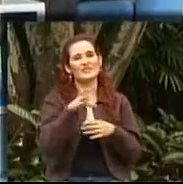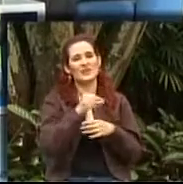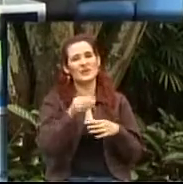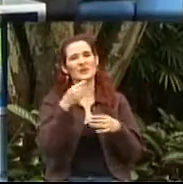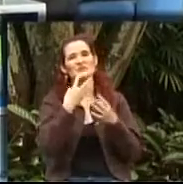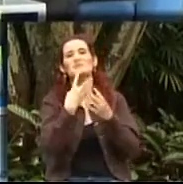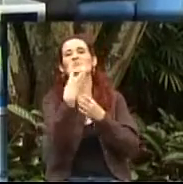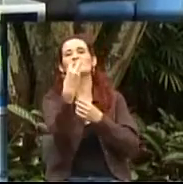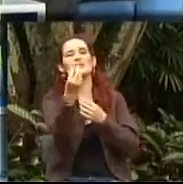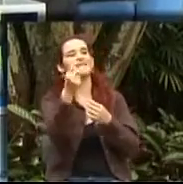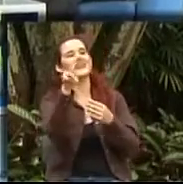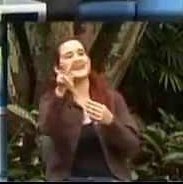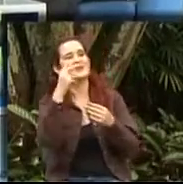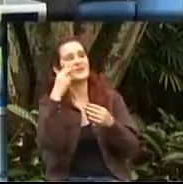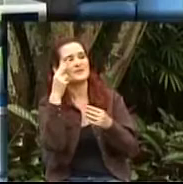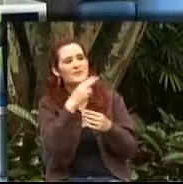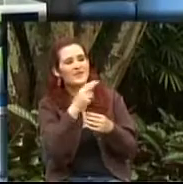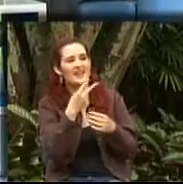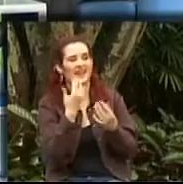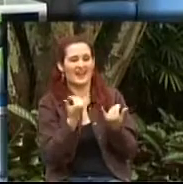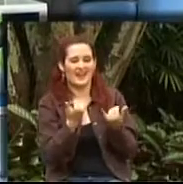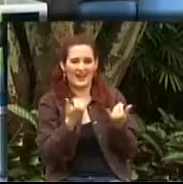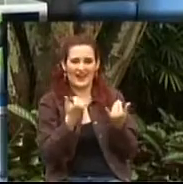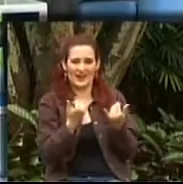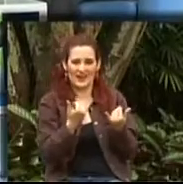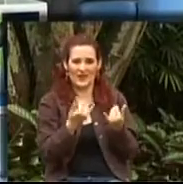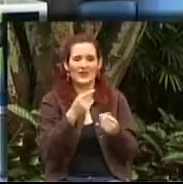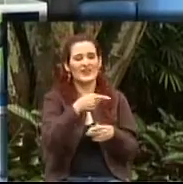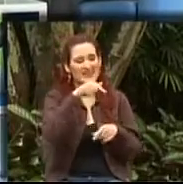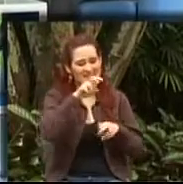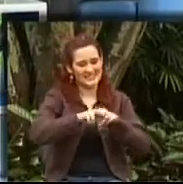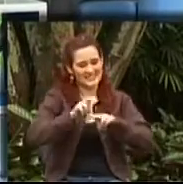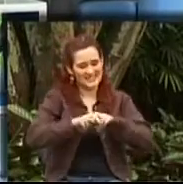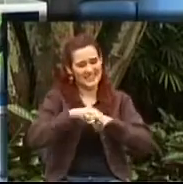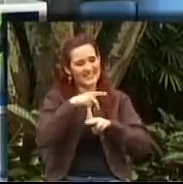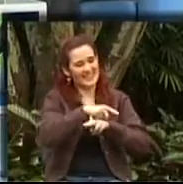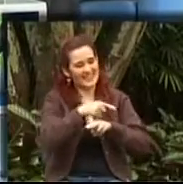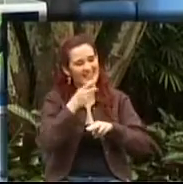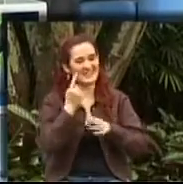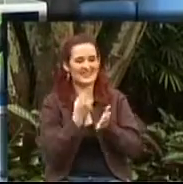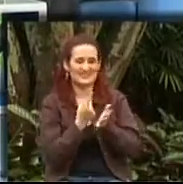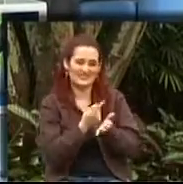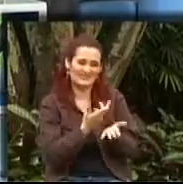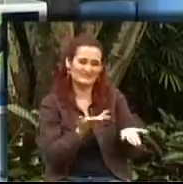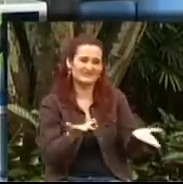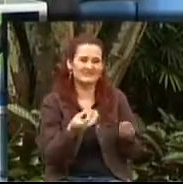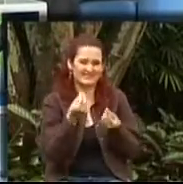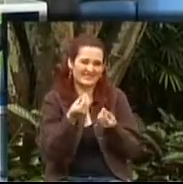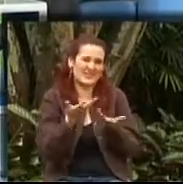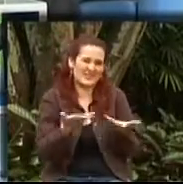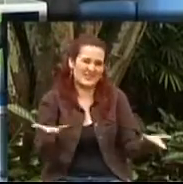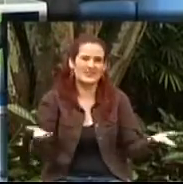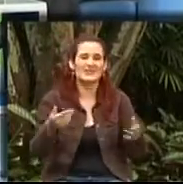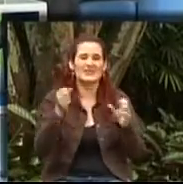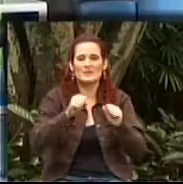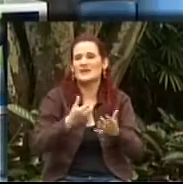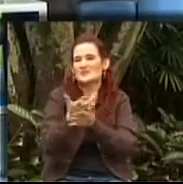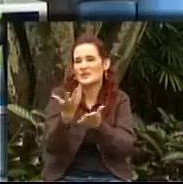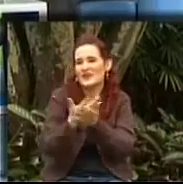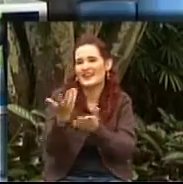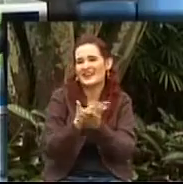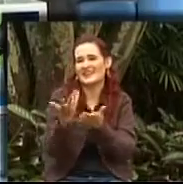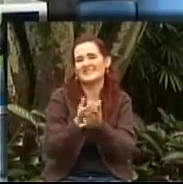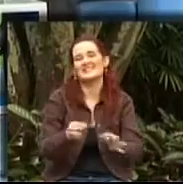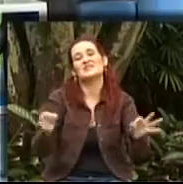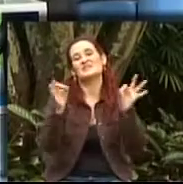detrás, orientando, hasta regañando. Ahora la sentamos aquí para que vea cómo es el asunto. Regañando, no. Haciendo sugerencias, pues,